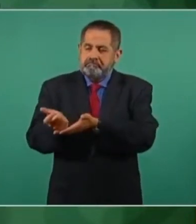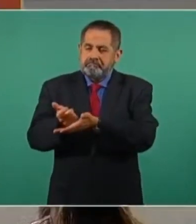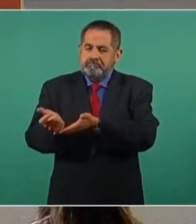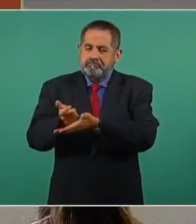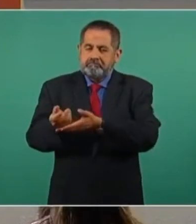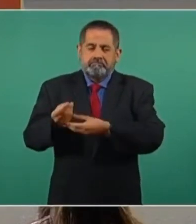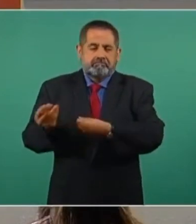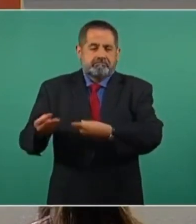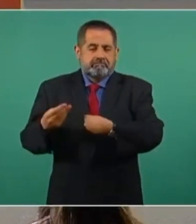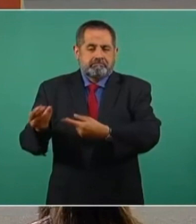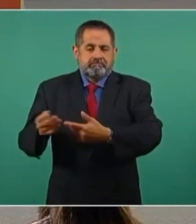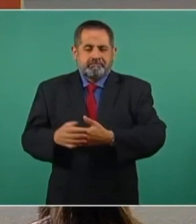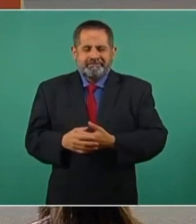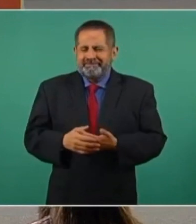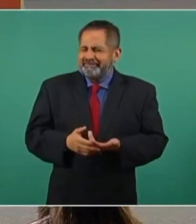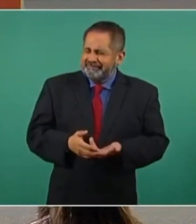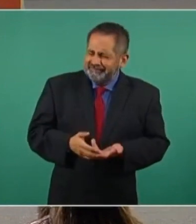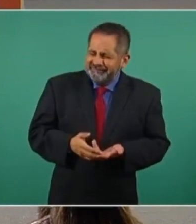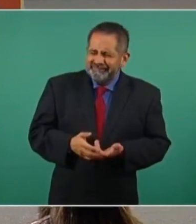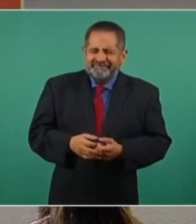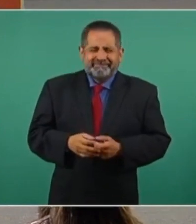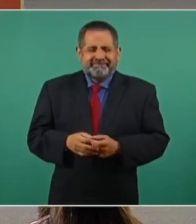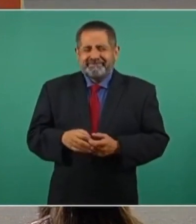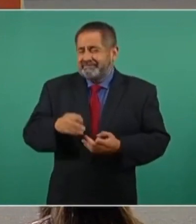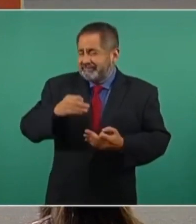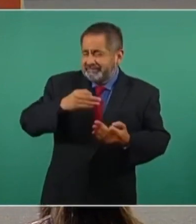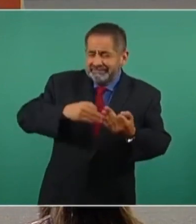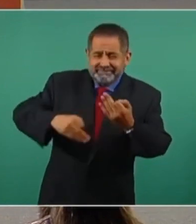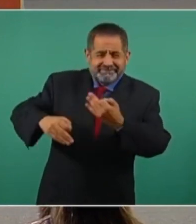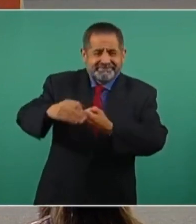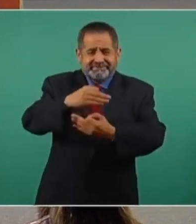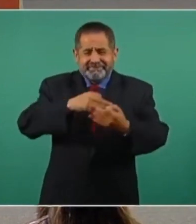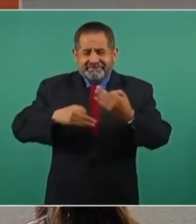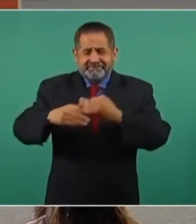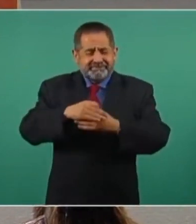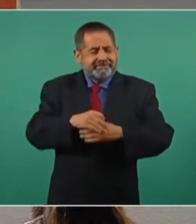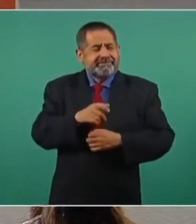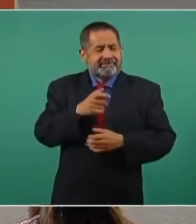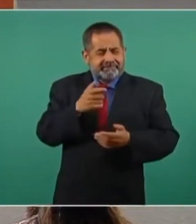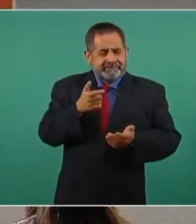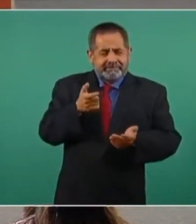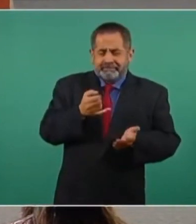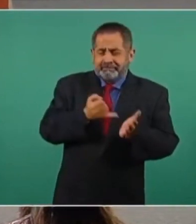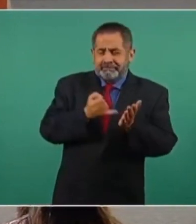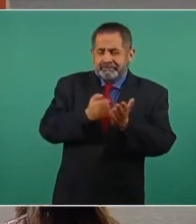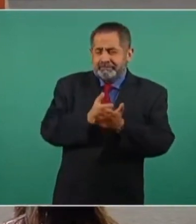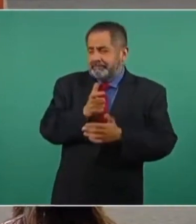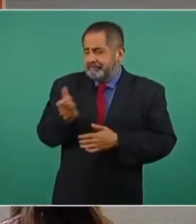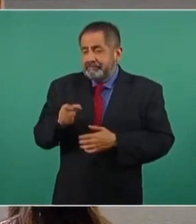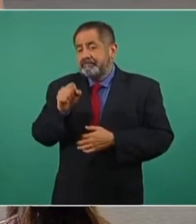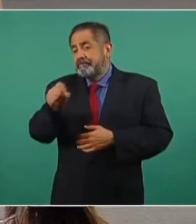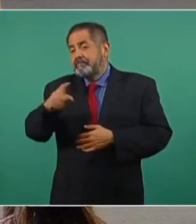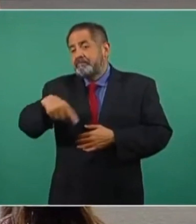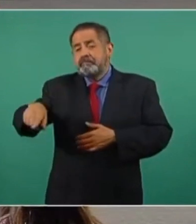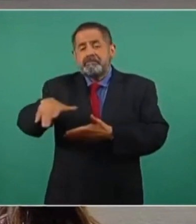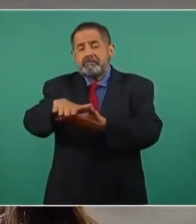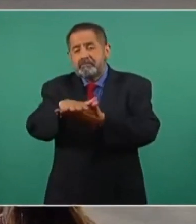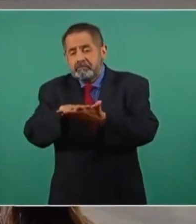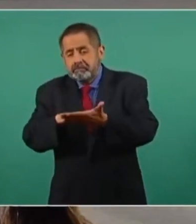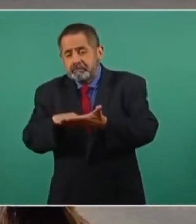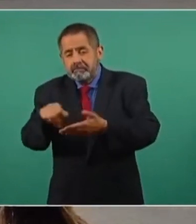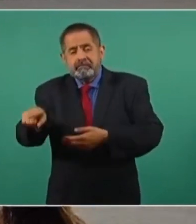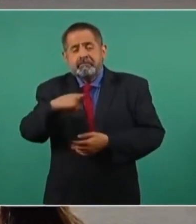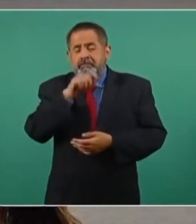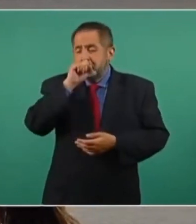pagamos impuestos, hasta la gente más humilde paga